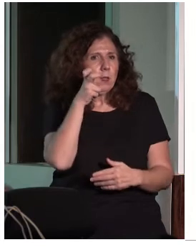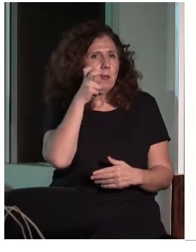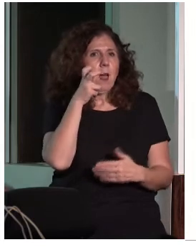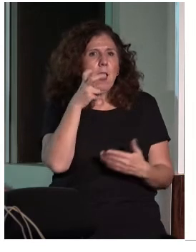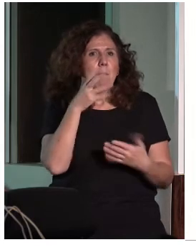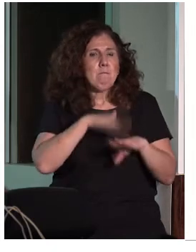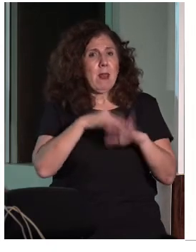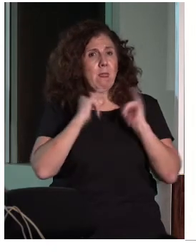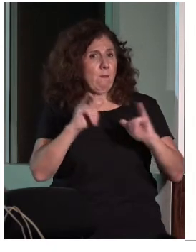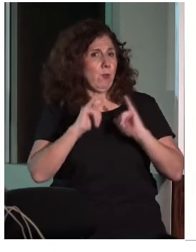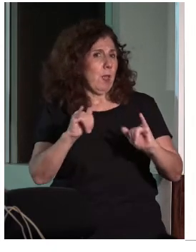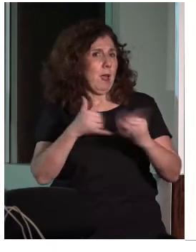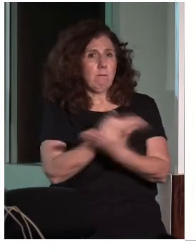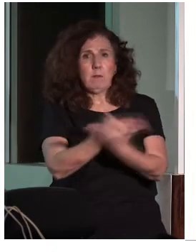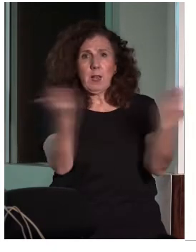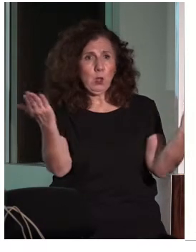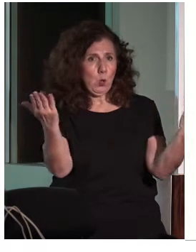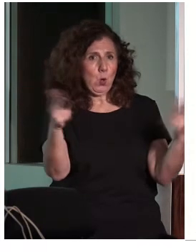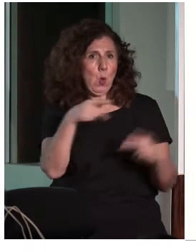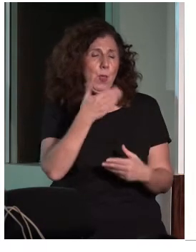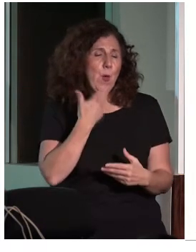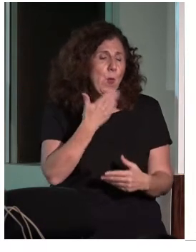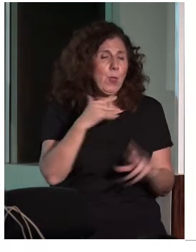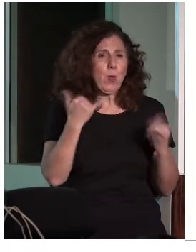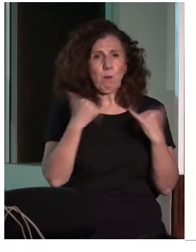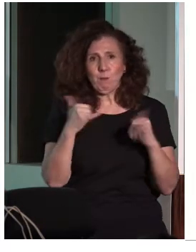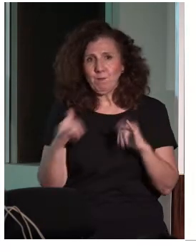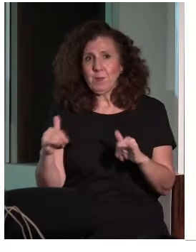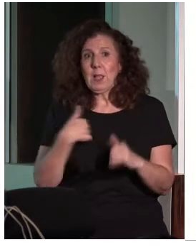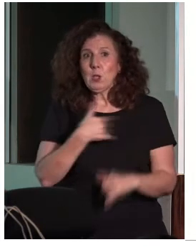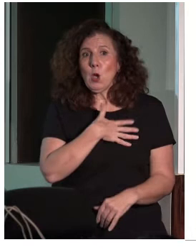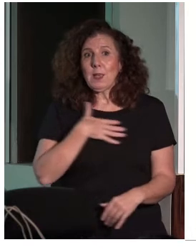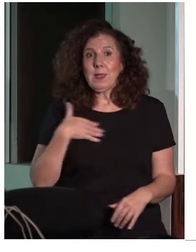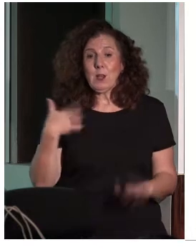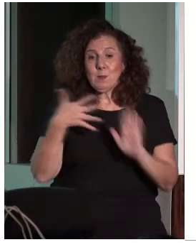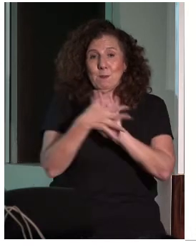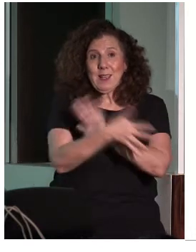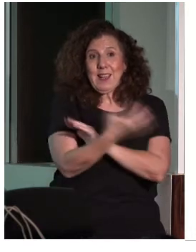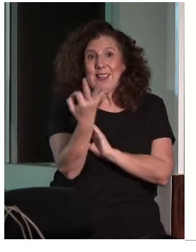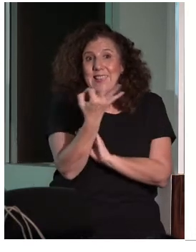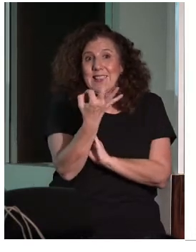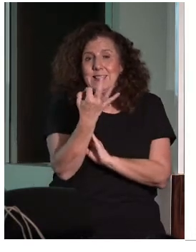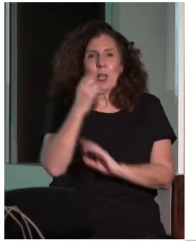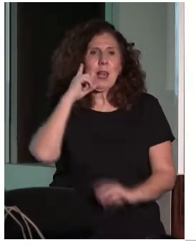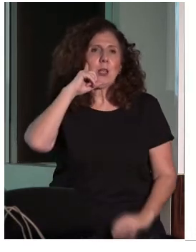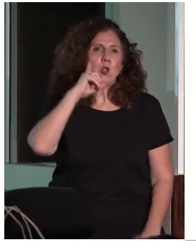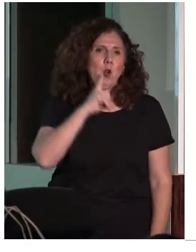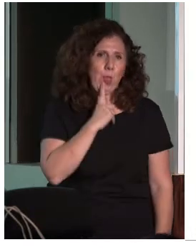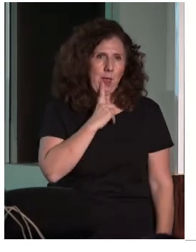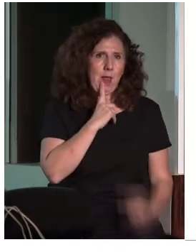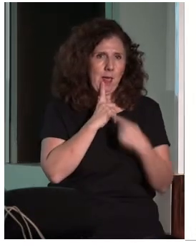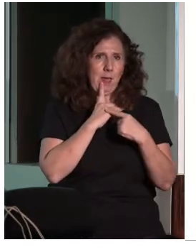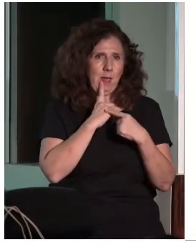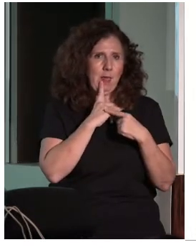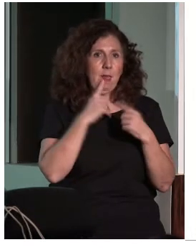de ocio son tales. Entonces, quiero empezar con una definición de qué es la sordera. Es una definición que